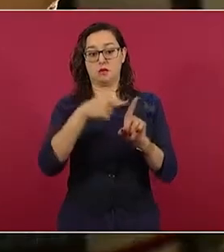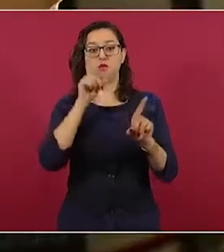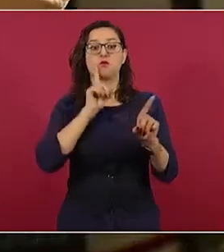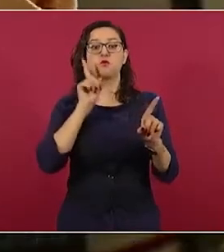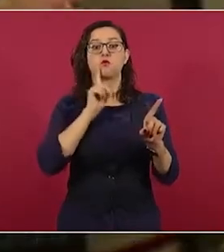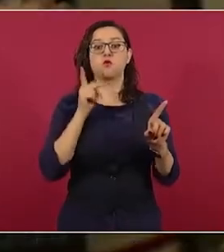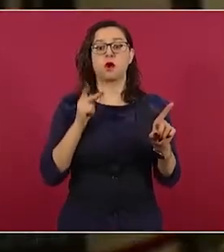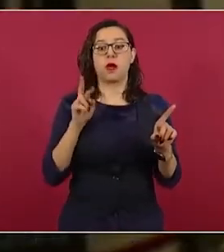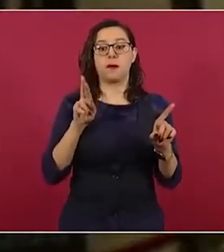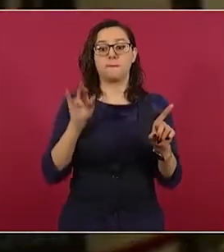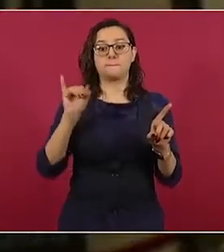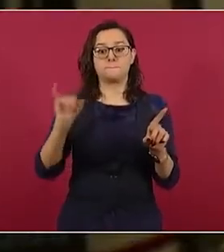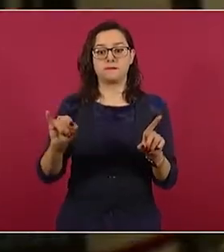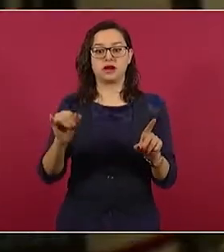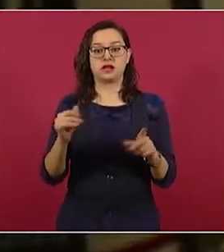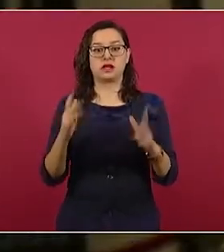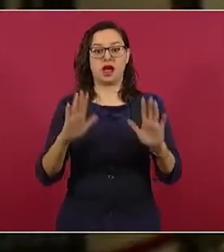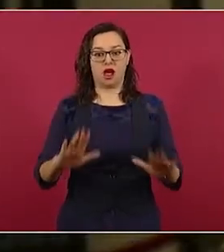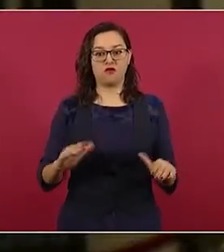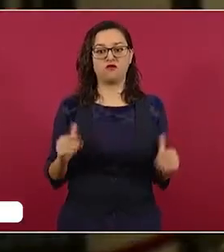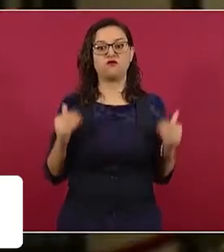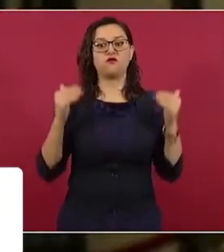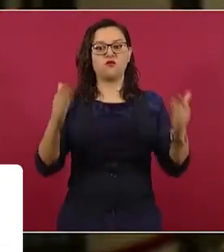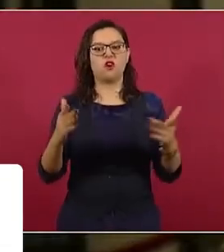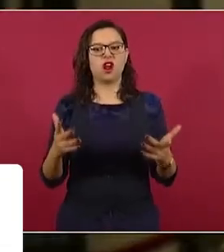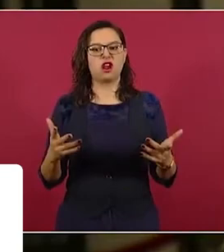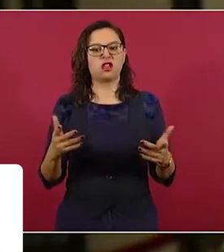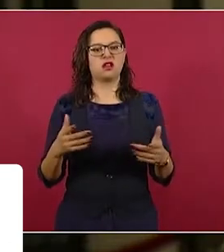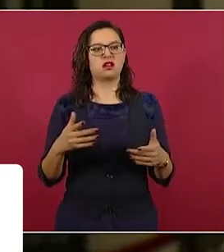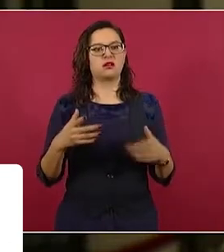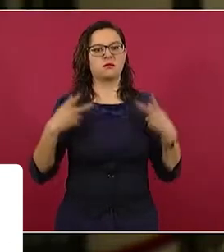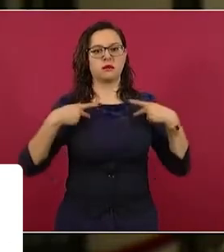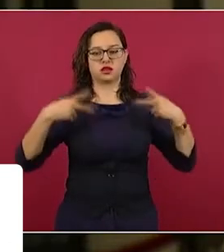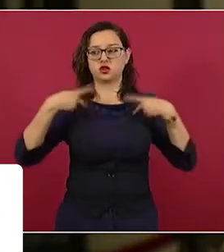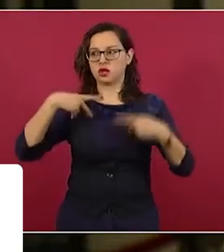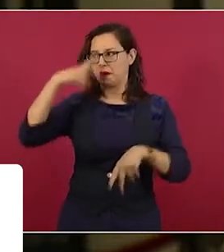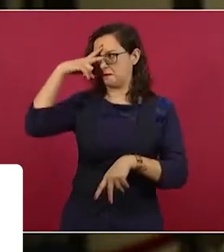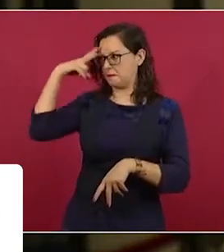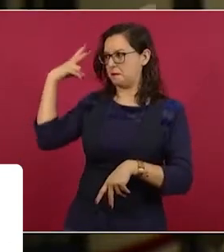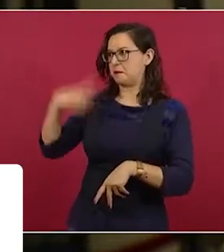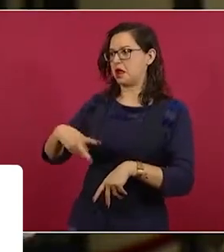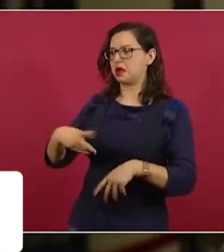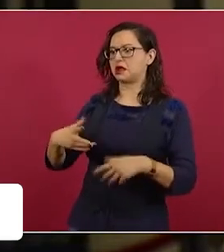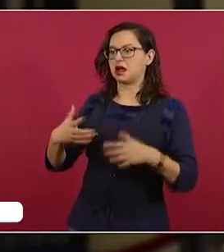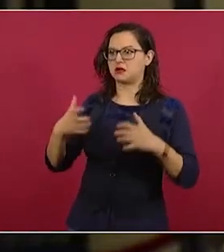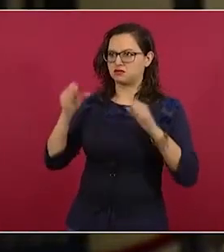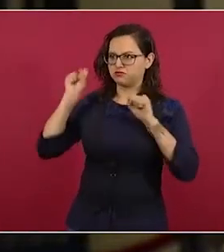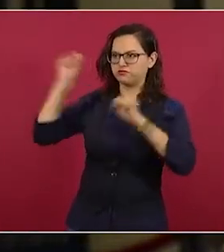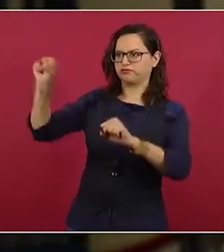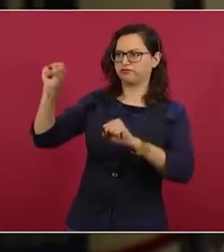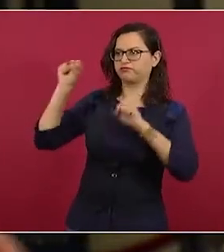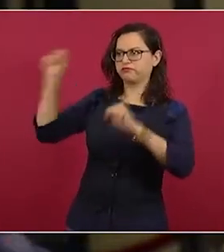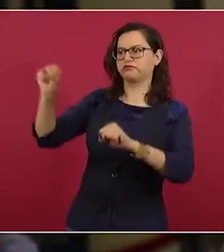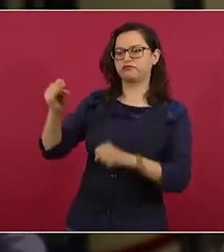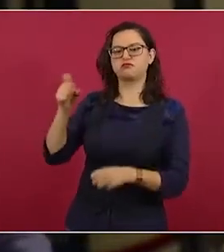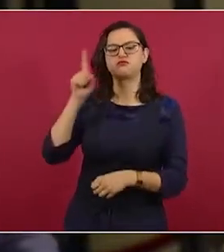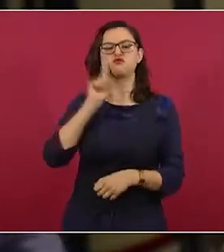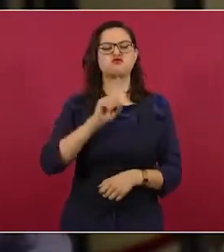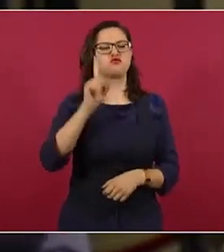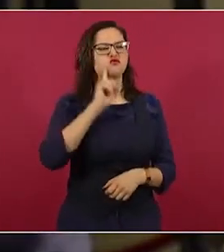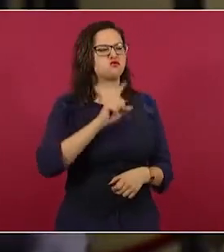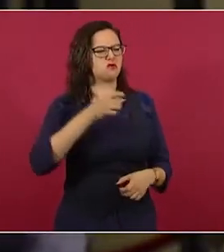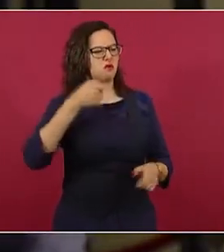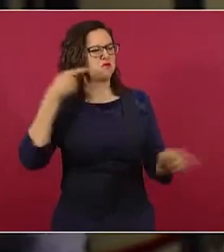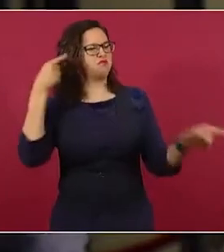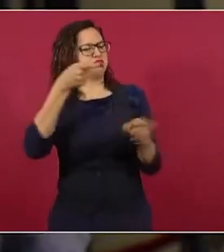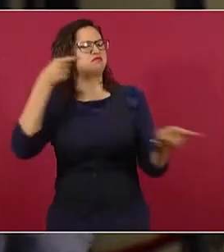frontispicio a provocar a los manifestantes, a los mexicanos que estaban a favor diciendo que no iba a pasar la diputada del PRD,